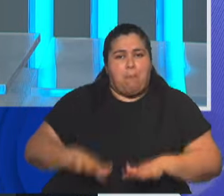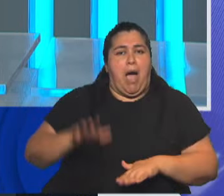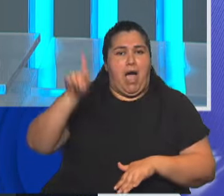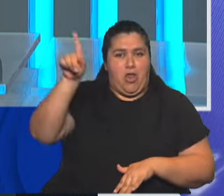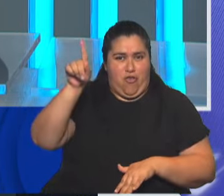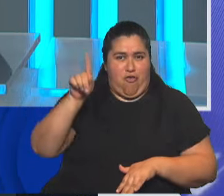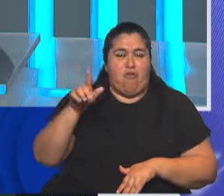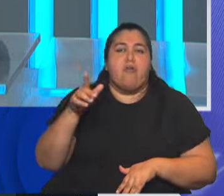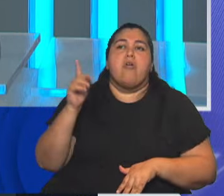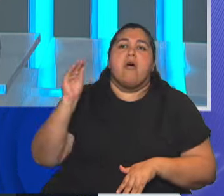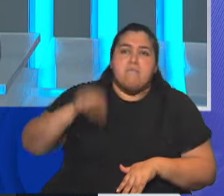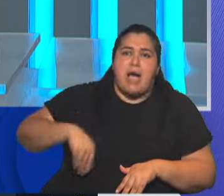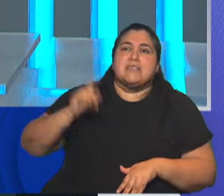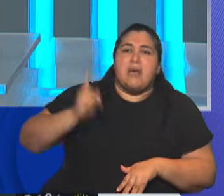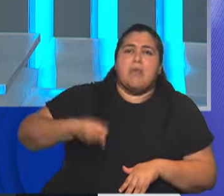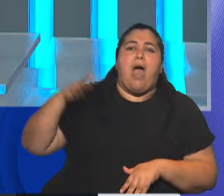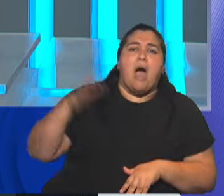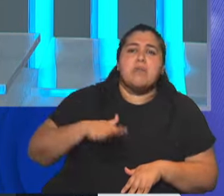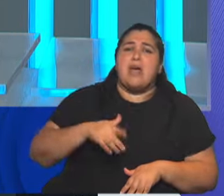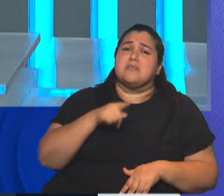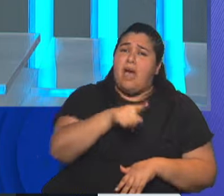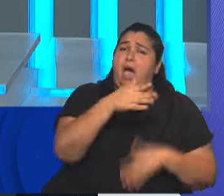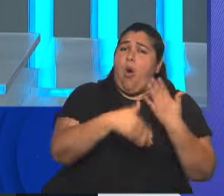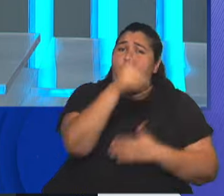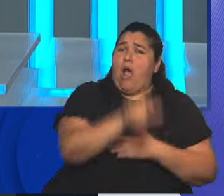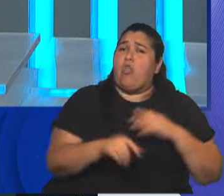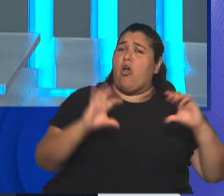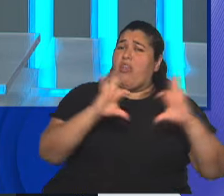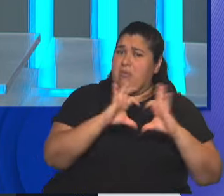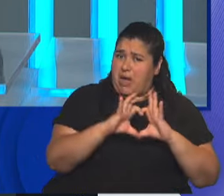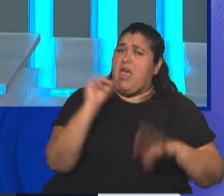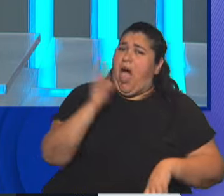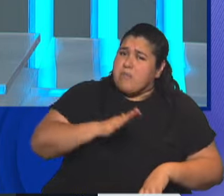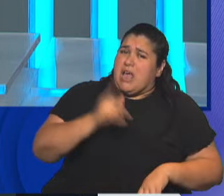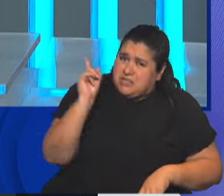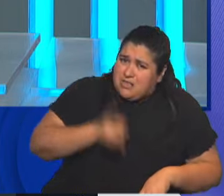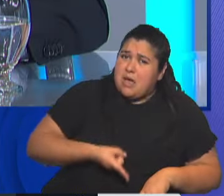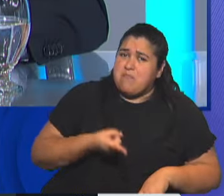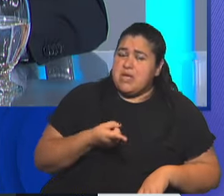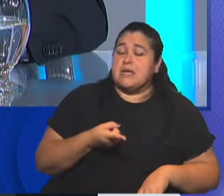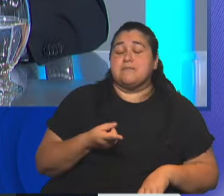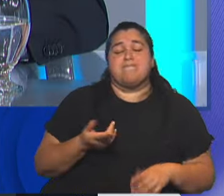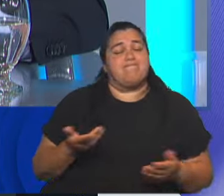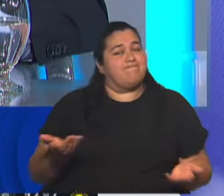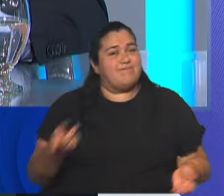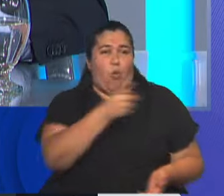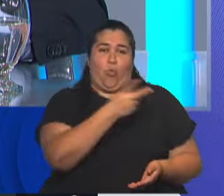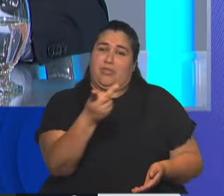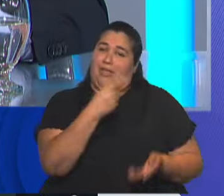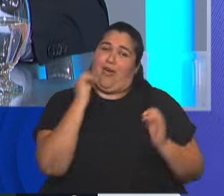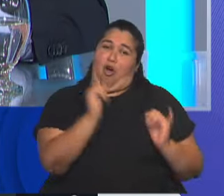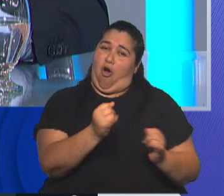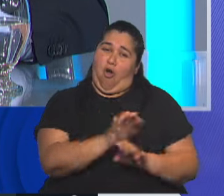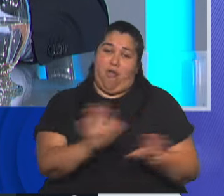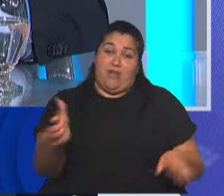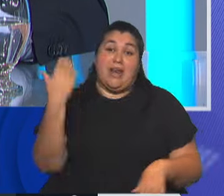las últimas amenazas a Di María también, o sea, lo mal que vive el pueblo es decir. la hora, sí. Ustedes son chicos, ciudad